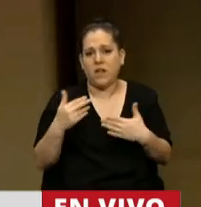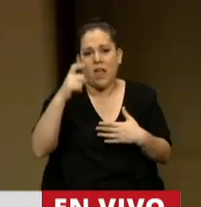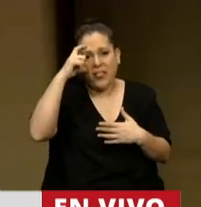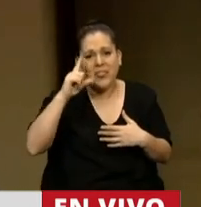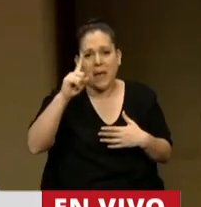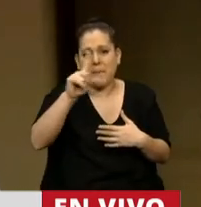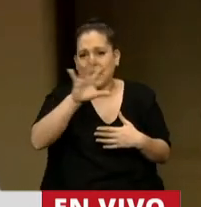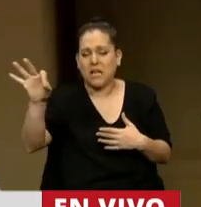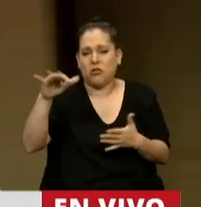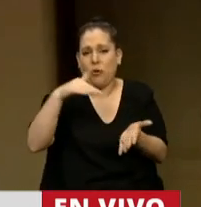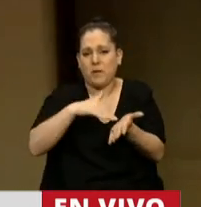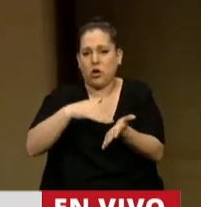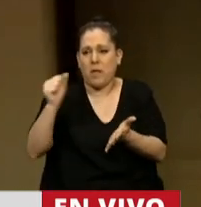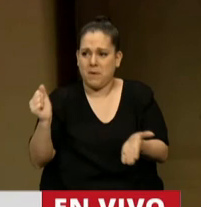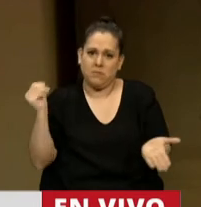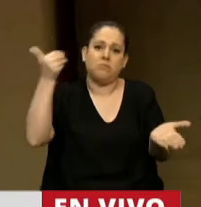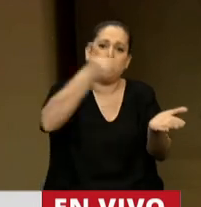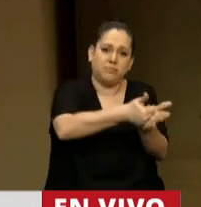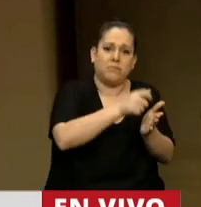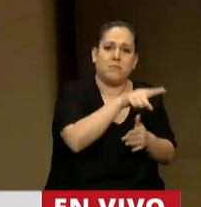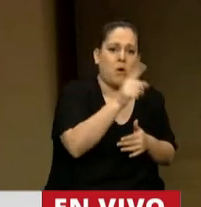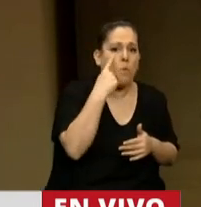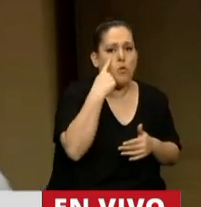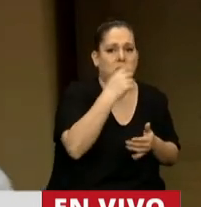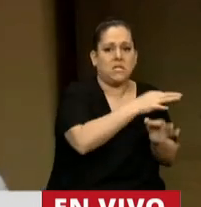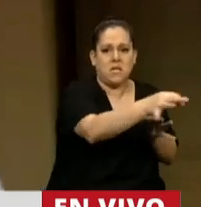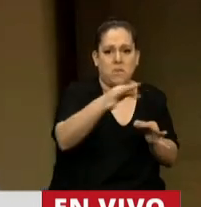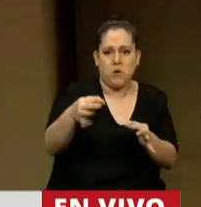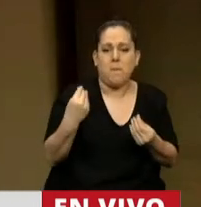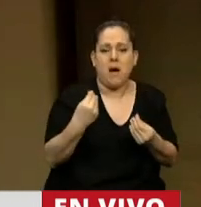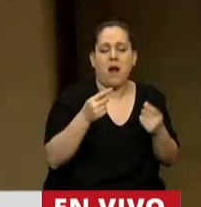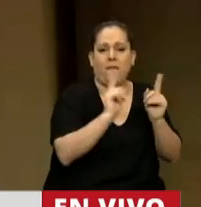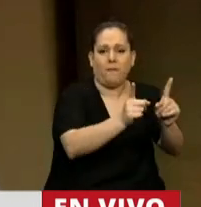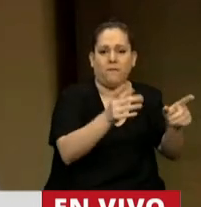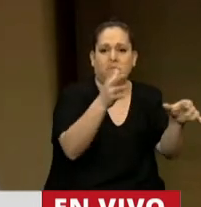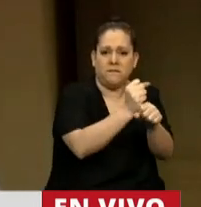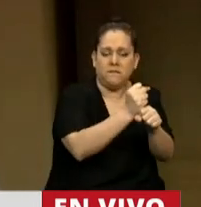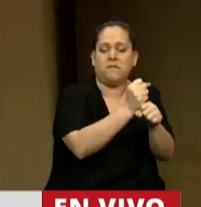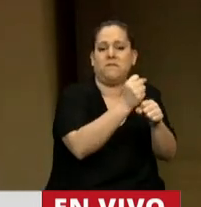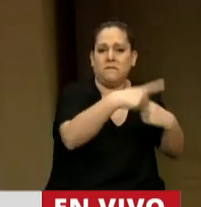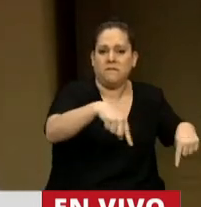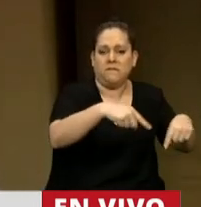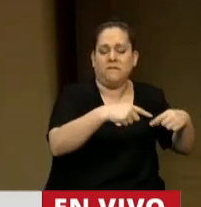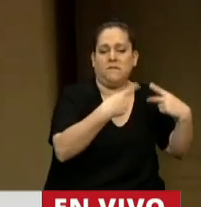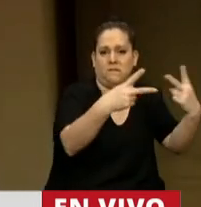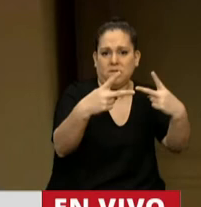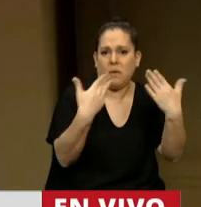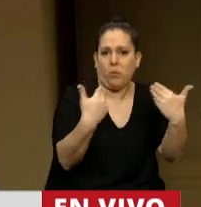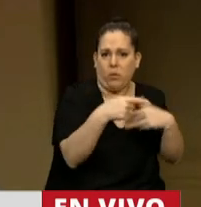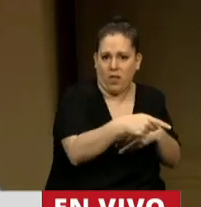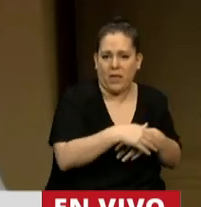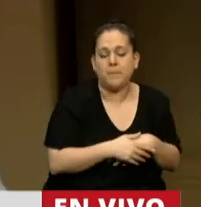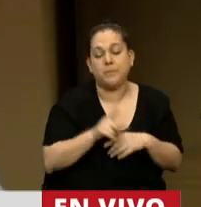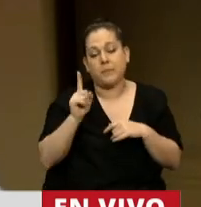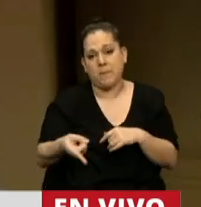que se han incorporado para que le lleguen a los municipios y que el transporte pueda seguir funcionando en muchos de ellos. Pero también tenemos